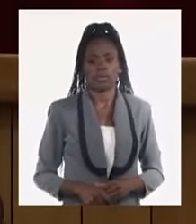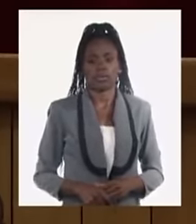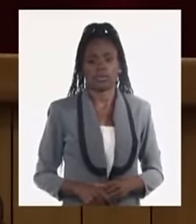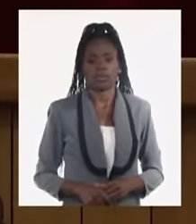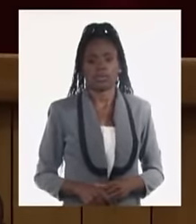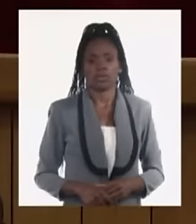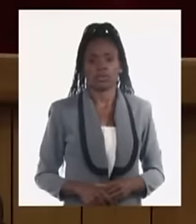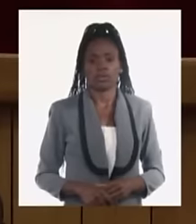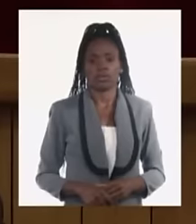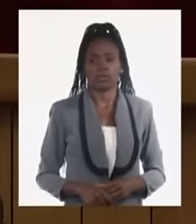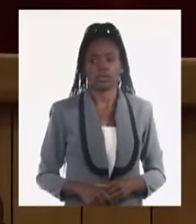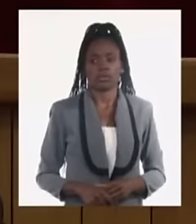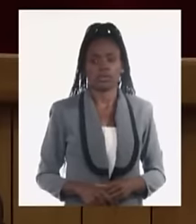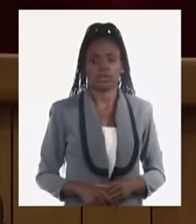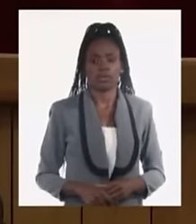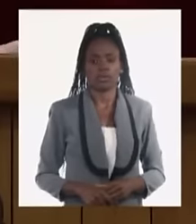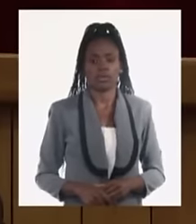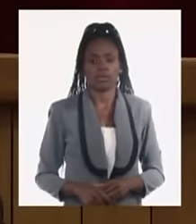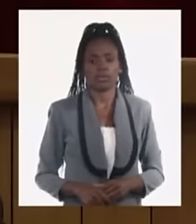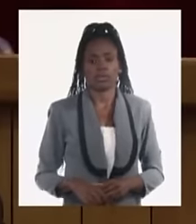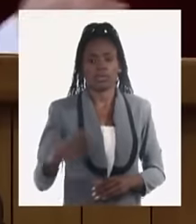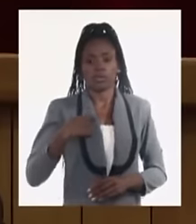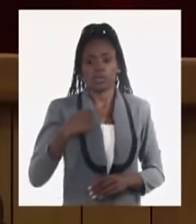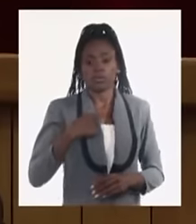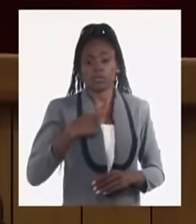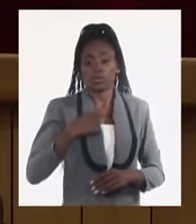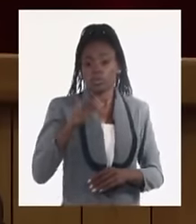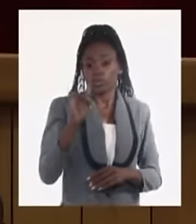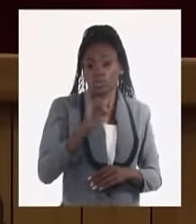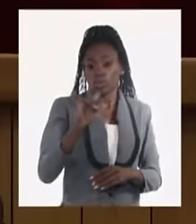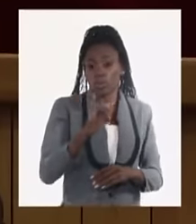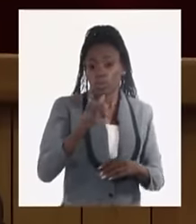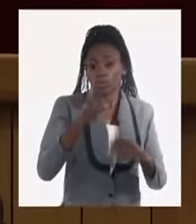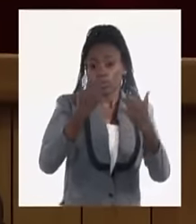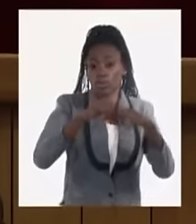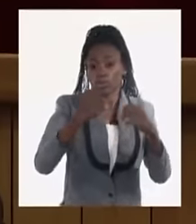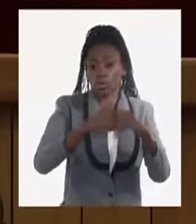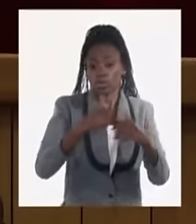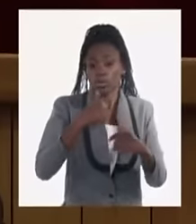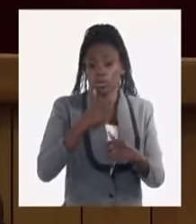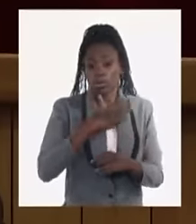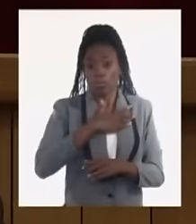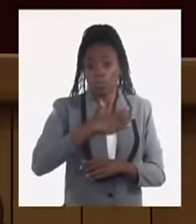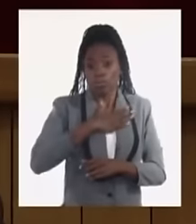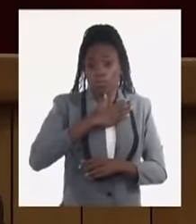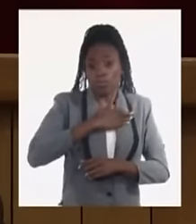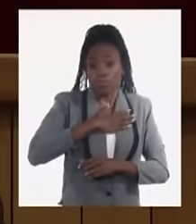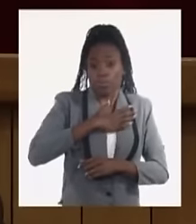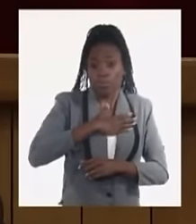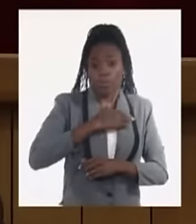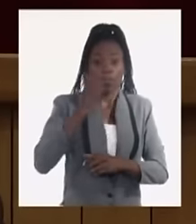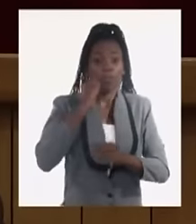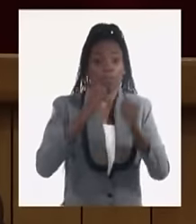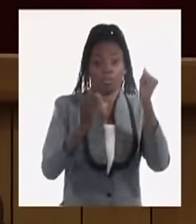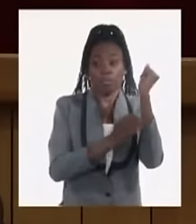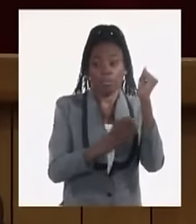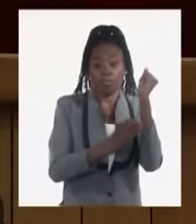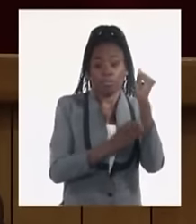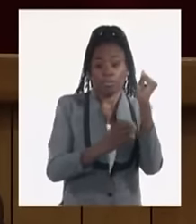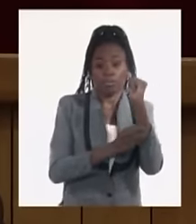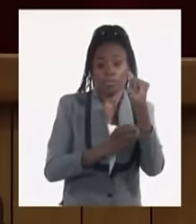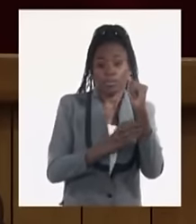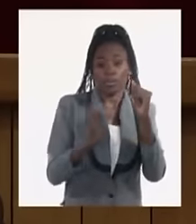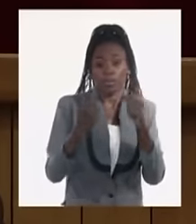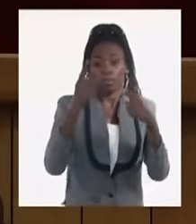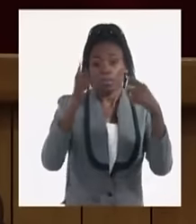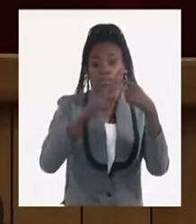para poder lograr esto nosotros hemos autorizado para mientras tanto se vaya fortaleciendo la industria primero la